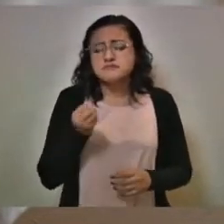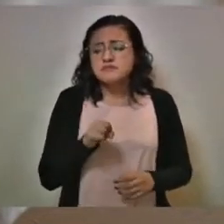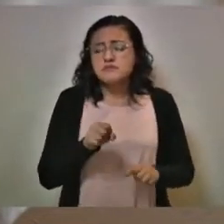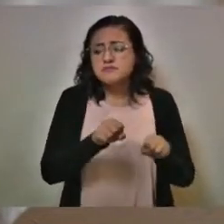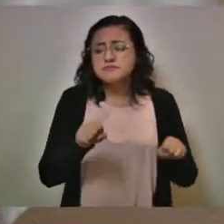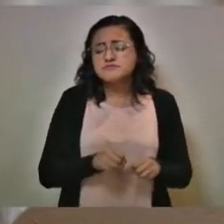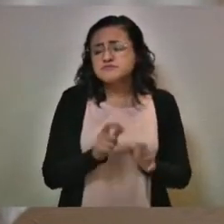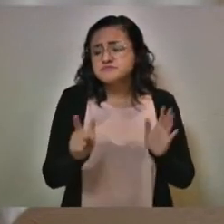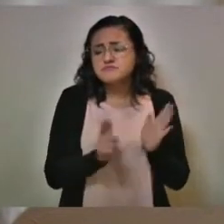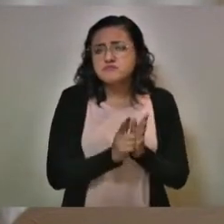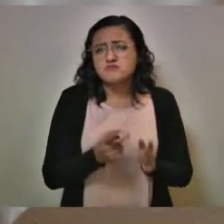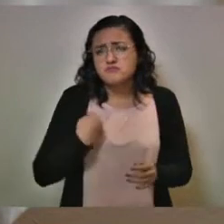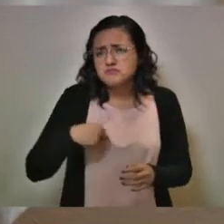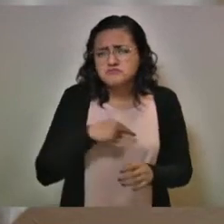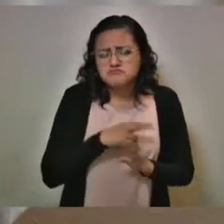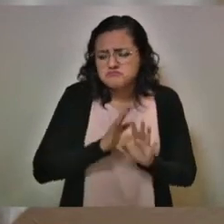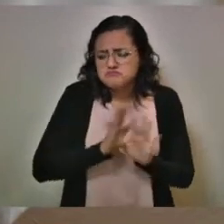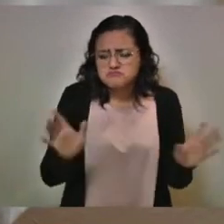legal de nosotros,